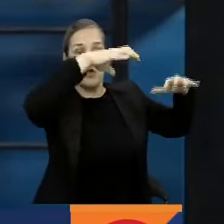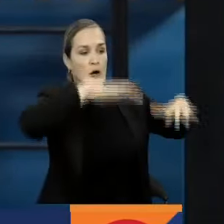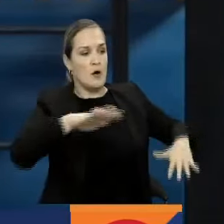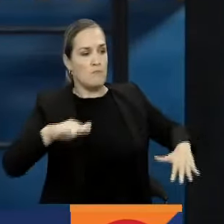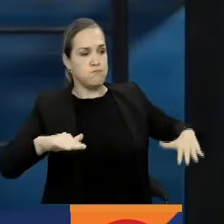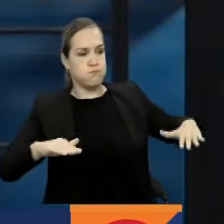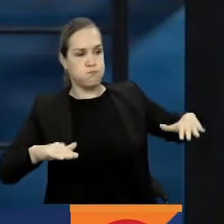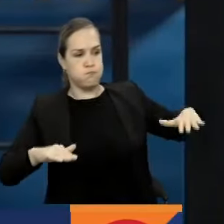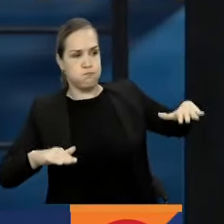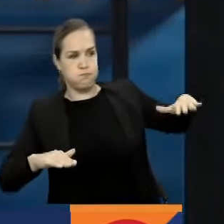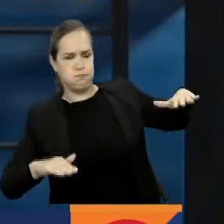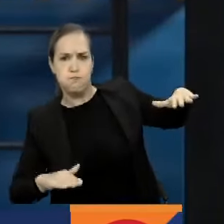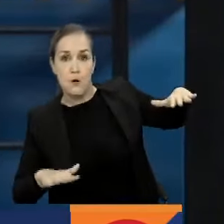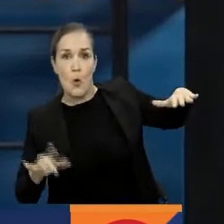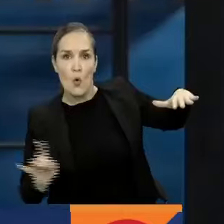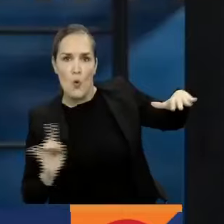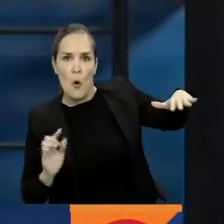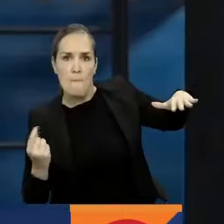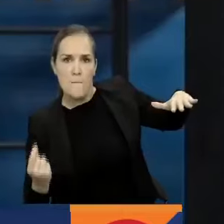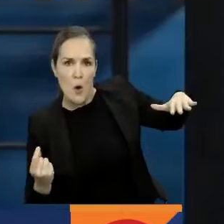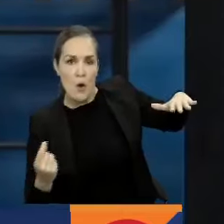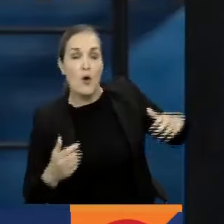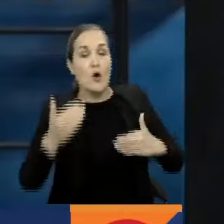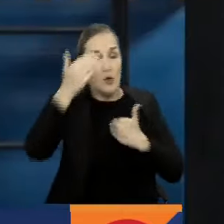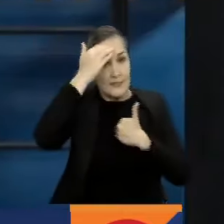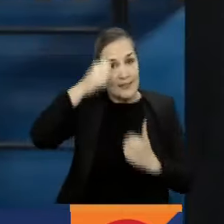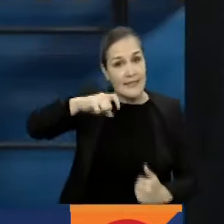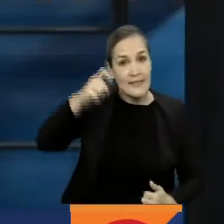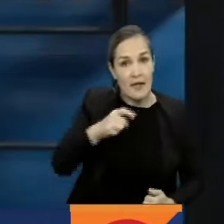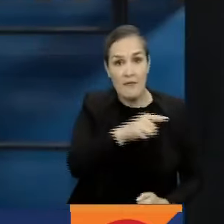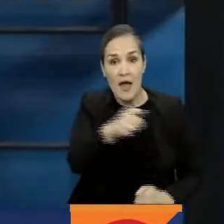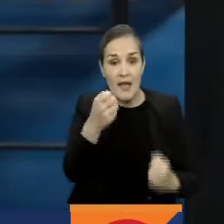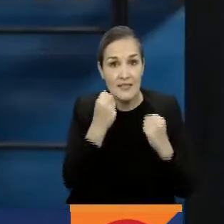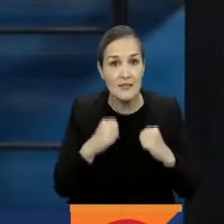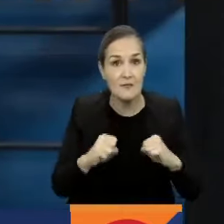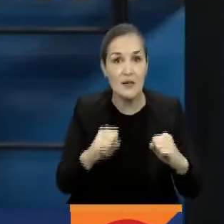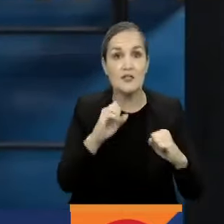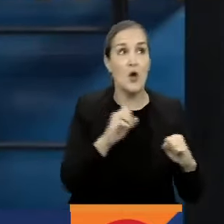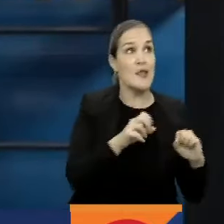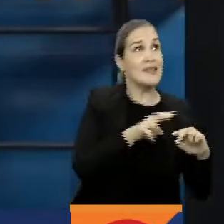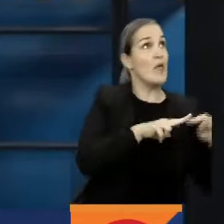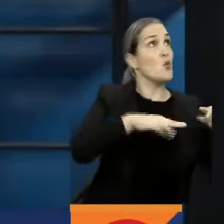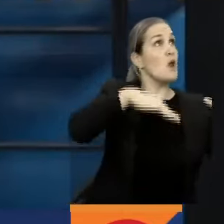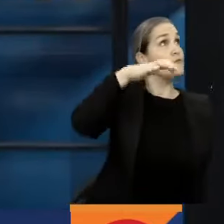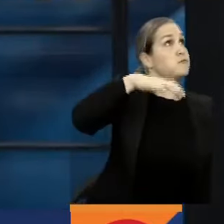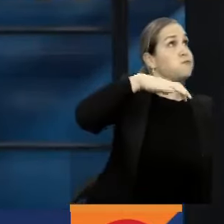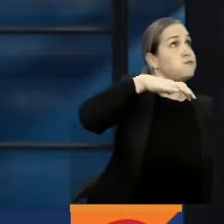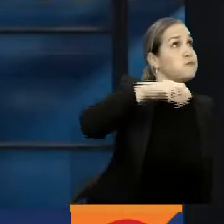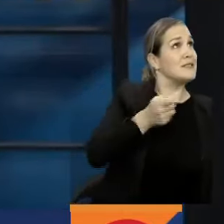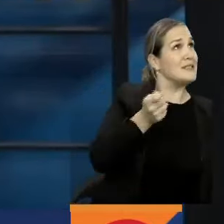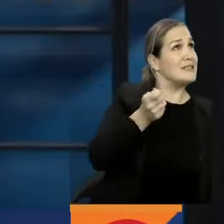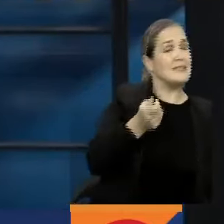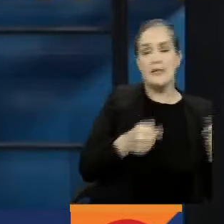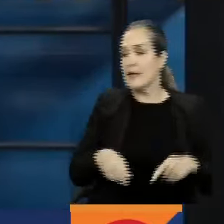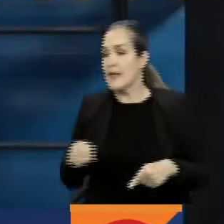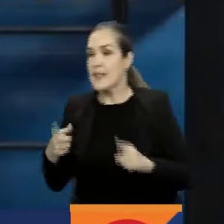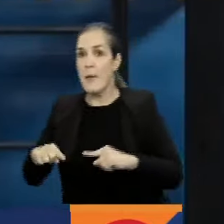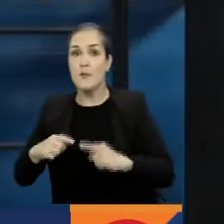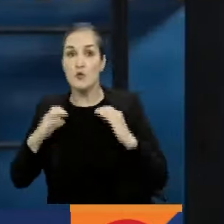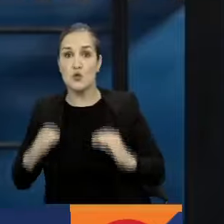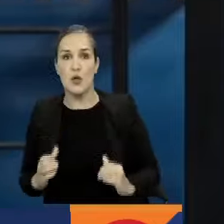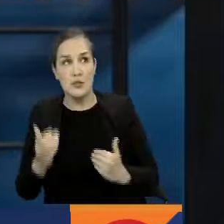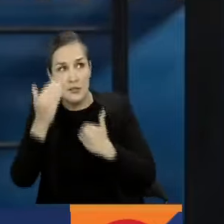Entonces, creo que es importante concientizarnos que esto es un esfuerzo tanto de la naturaleza como de los ciudadanos y que tenemos que seguir